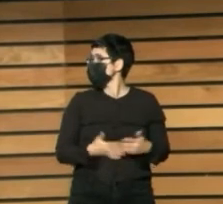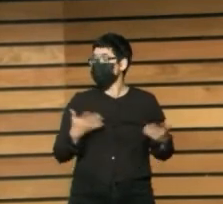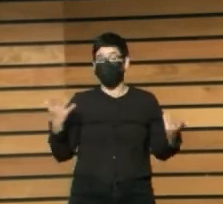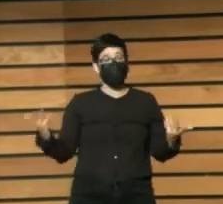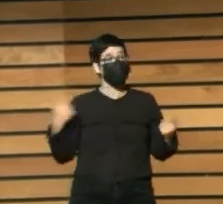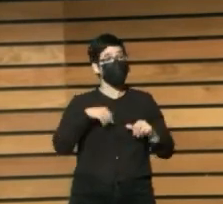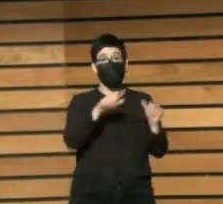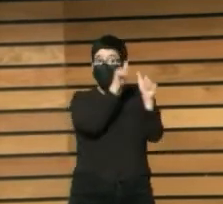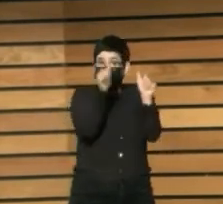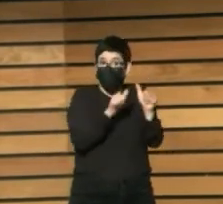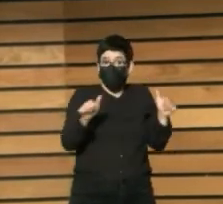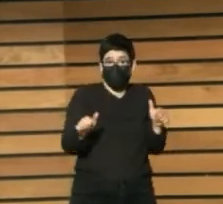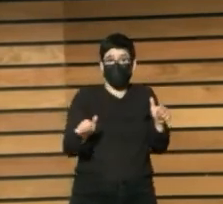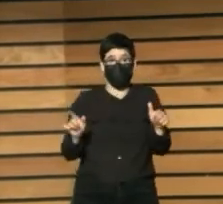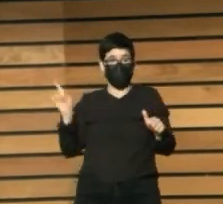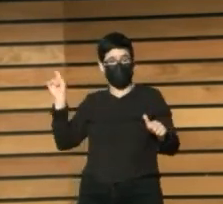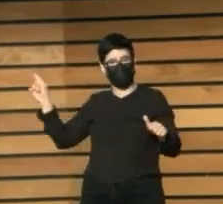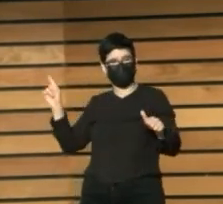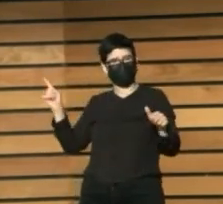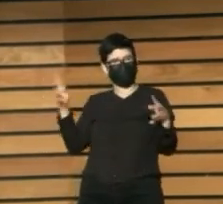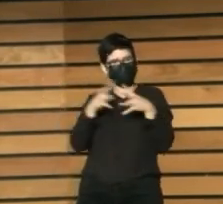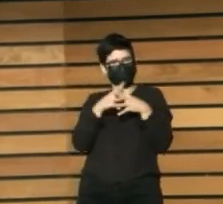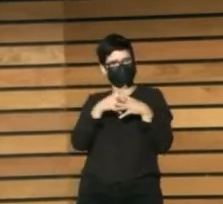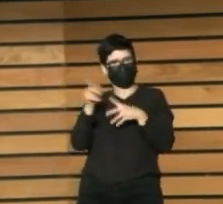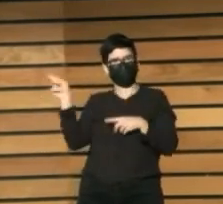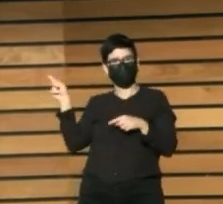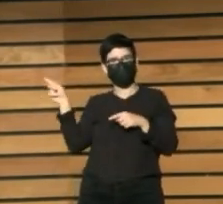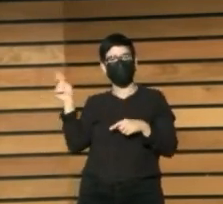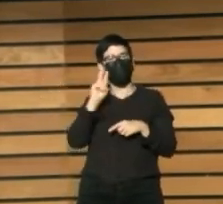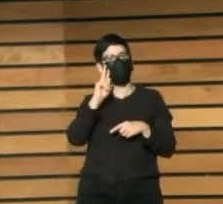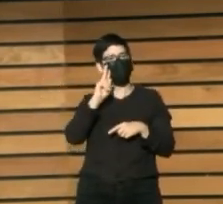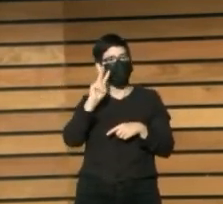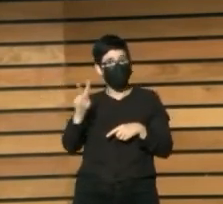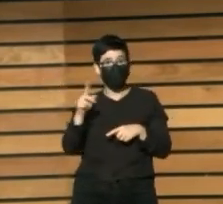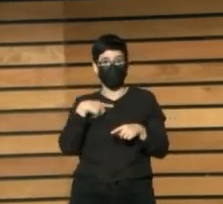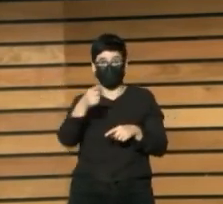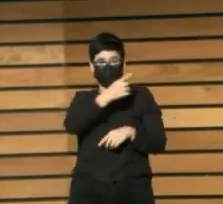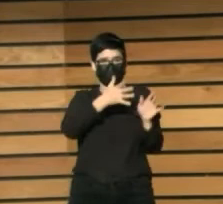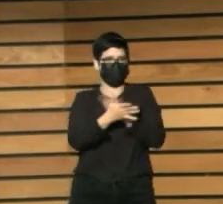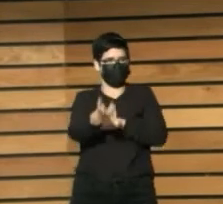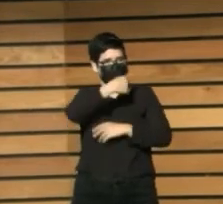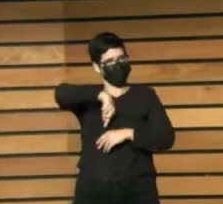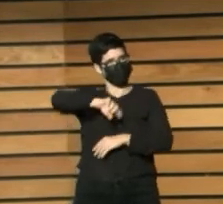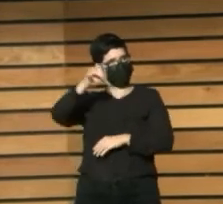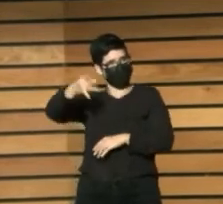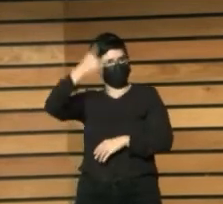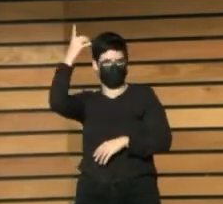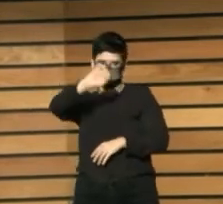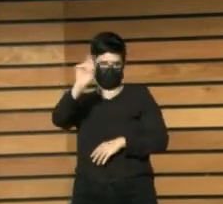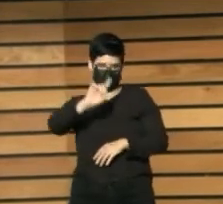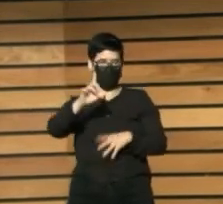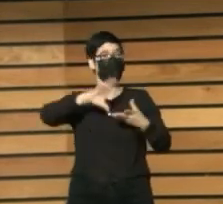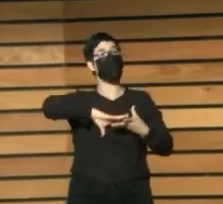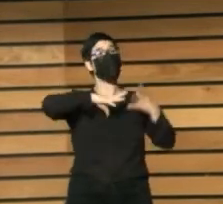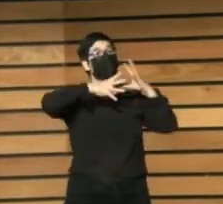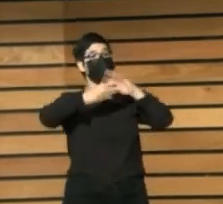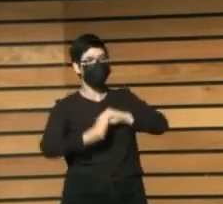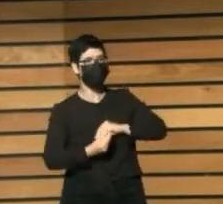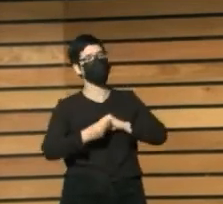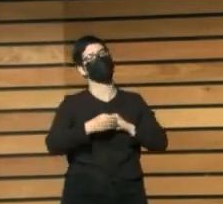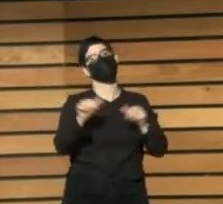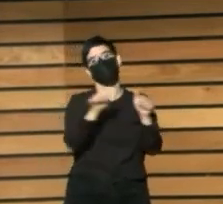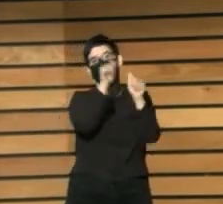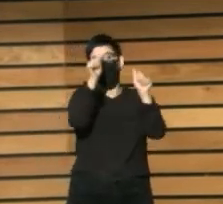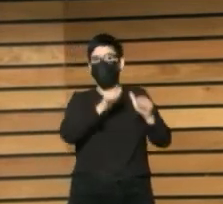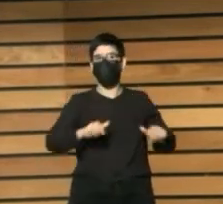El modelo lo recibimos en este esquema, que no lo hemos inventado nosotros, que está adaptado del modelo danés, que para nosotros siempre